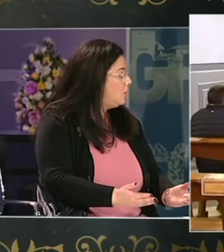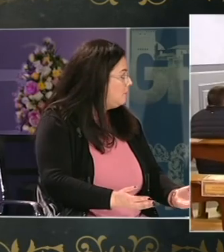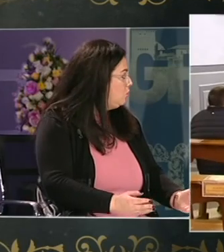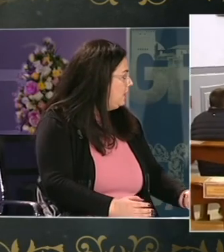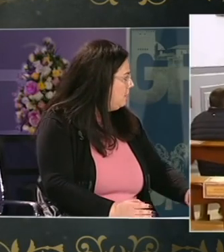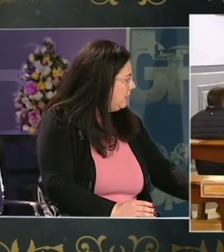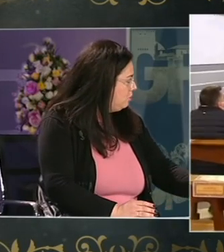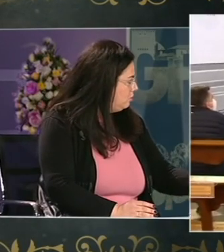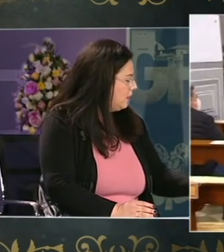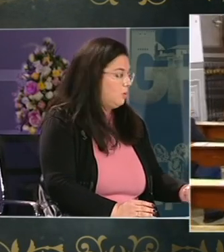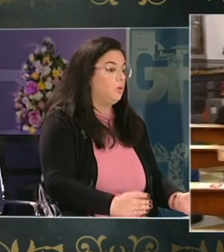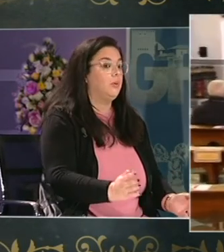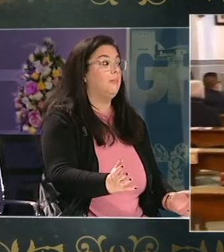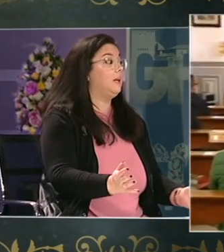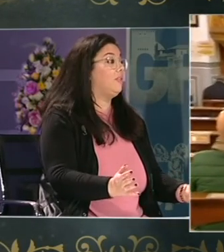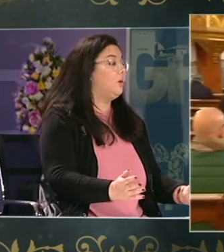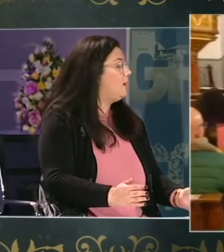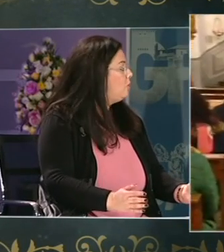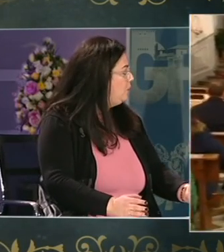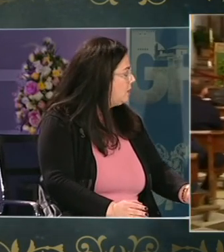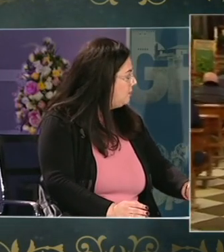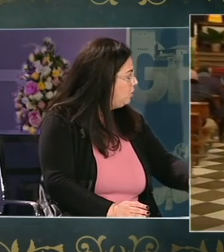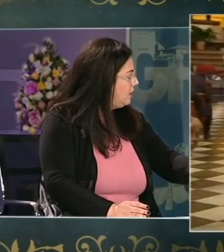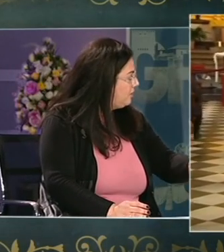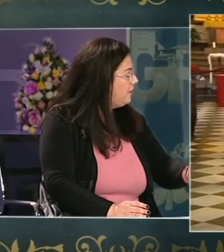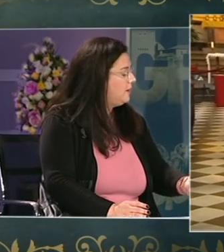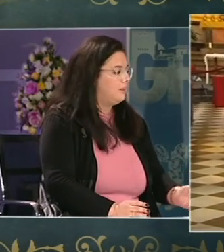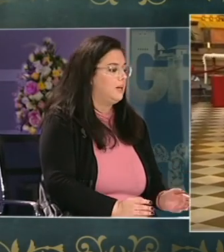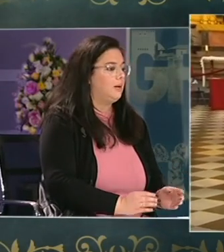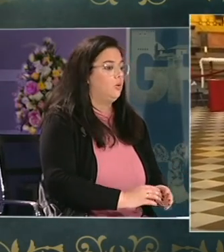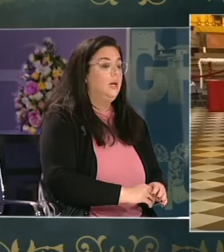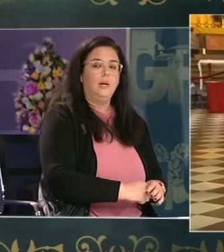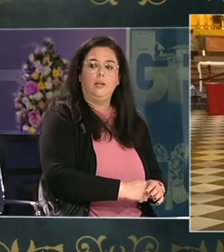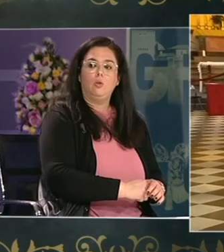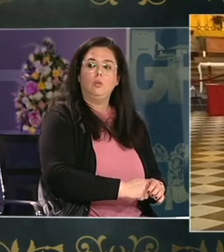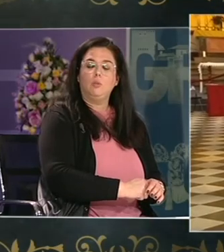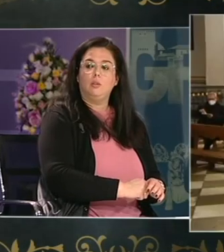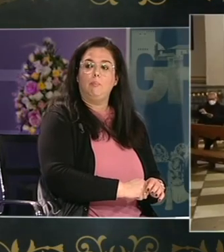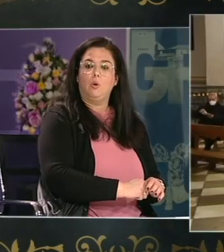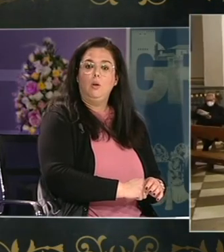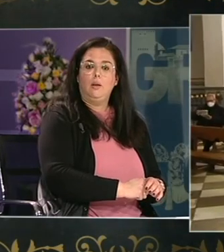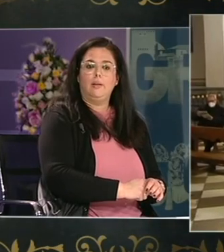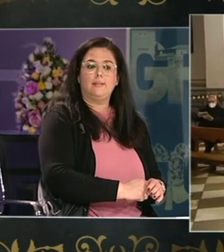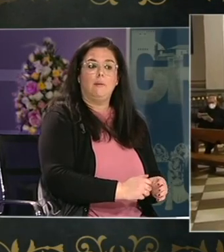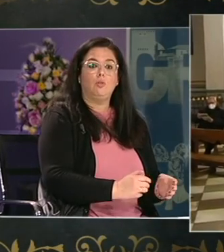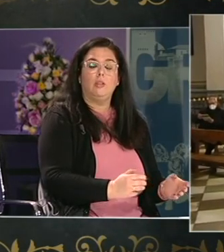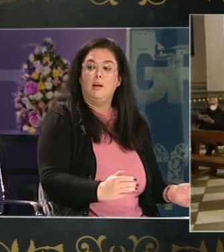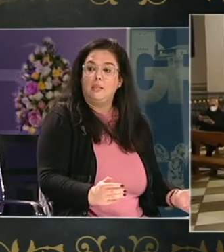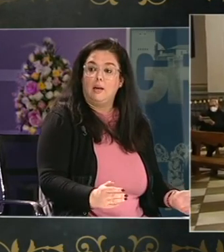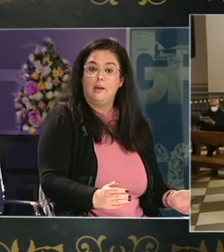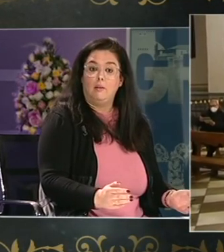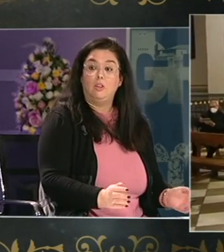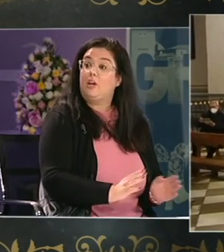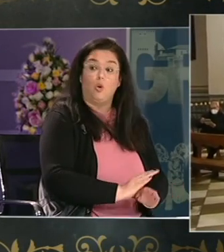menos por un camino de la mano cada uno podía mirar hacia un lado pero el camino era hacia delante de la mano en estos últimos tiempos se ha visto